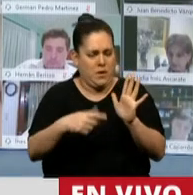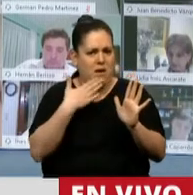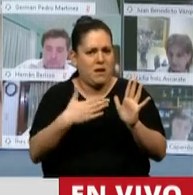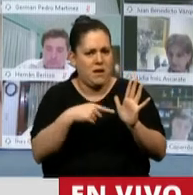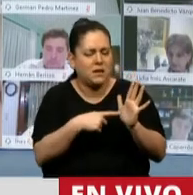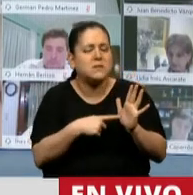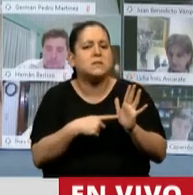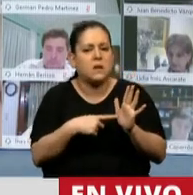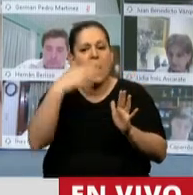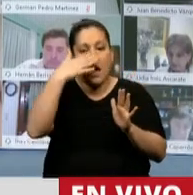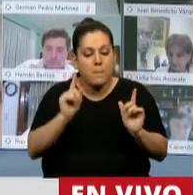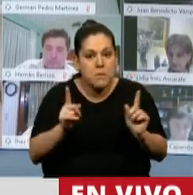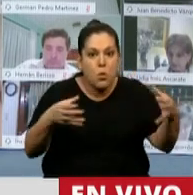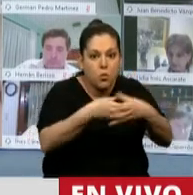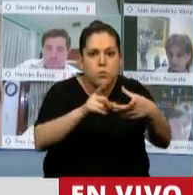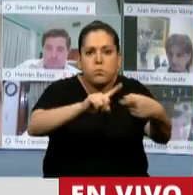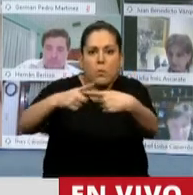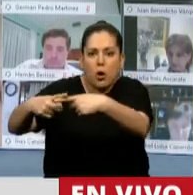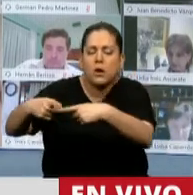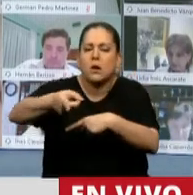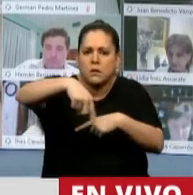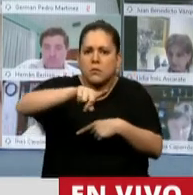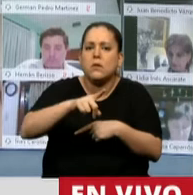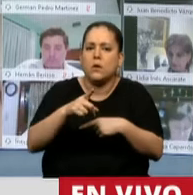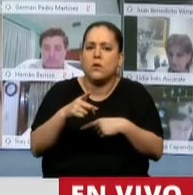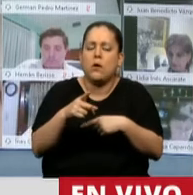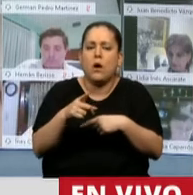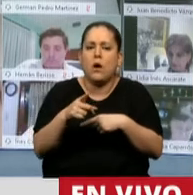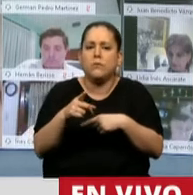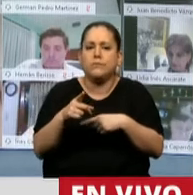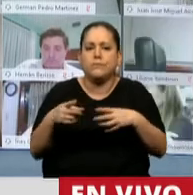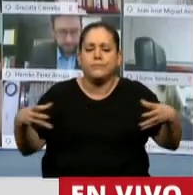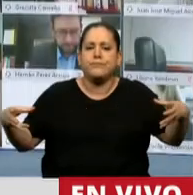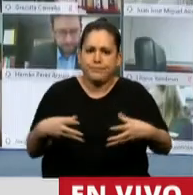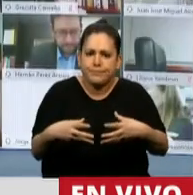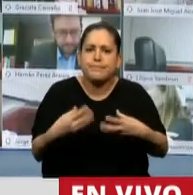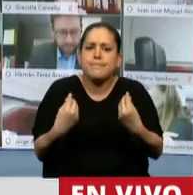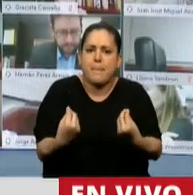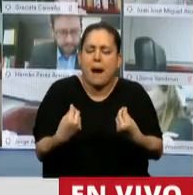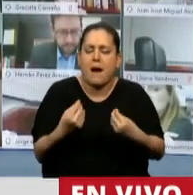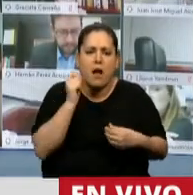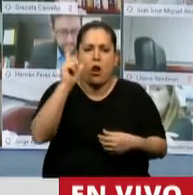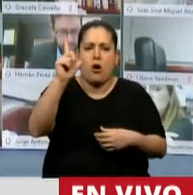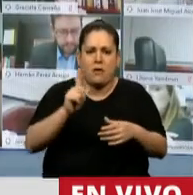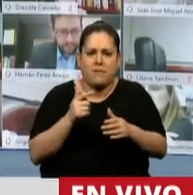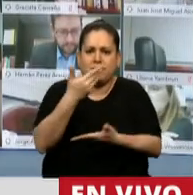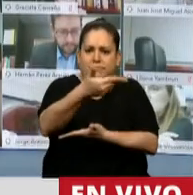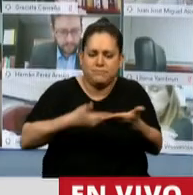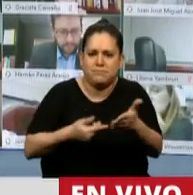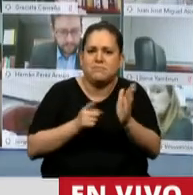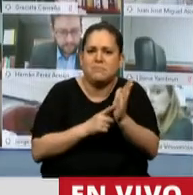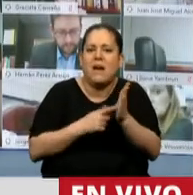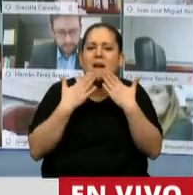fuerzas políticas luego se reunieron en los equipos de todos e hicieron estas fuerzas que formaron parte de nuestro